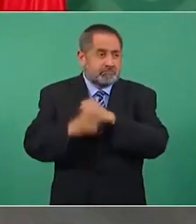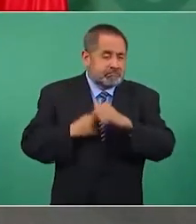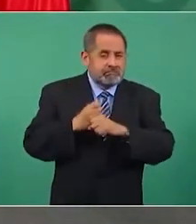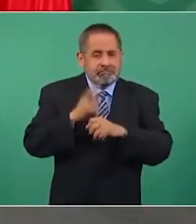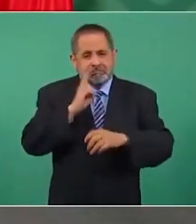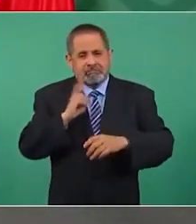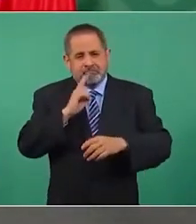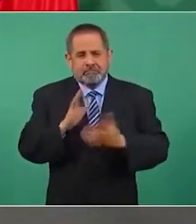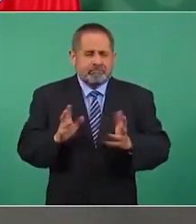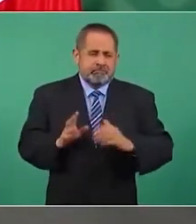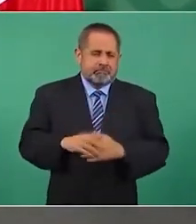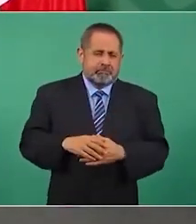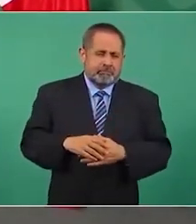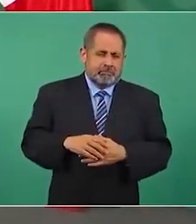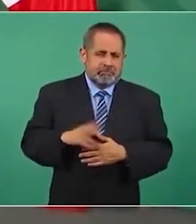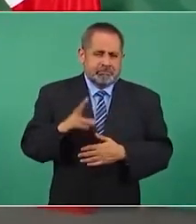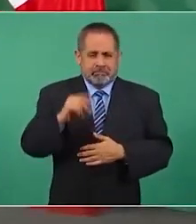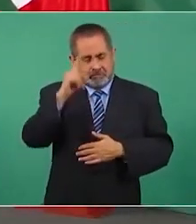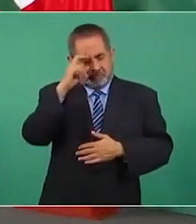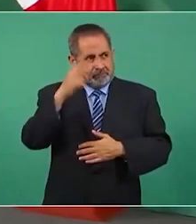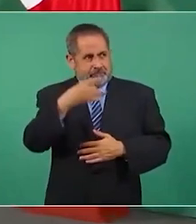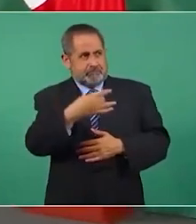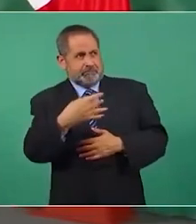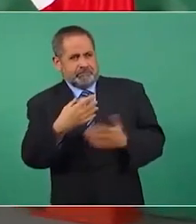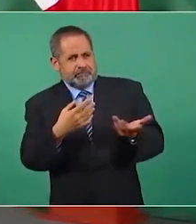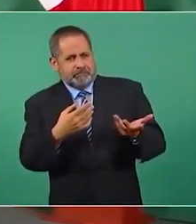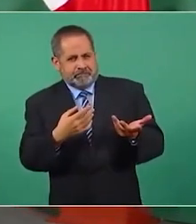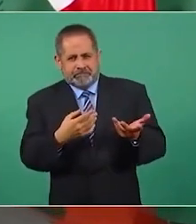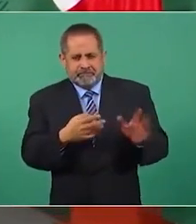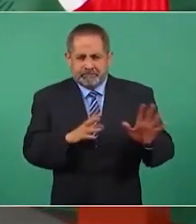no creo que nos ganen a nosotros en eso